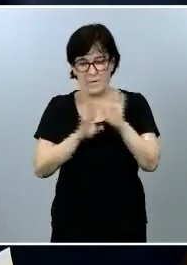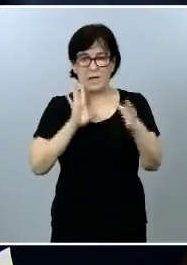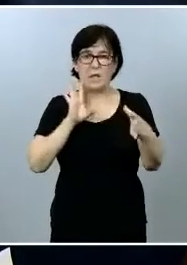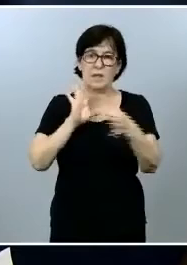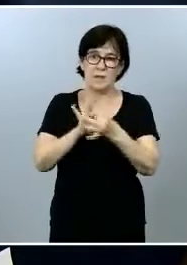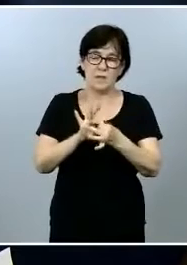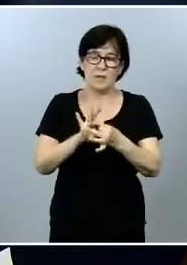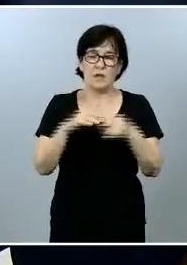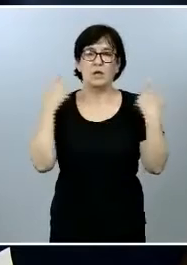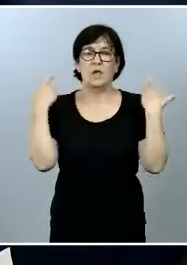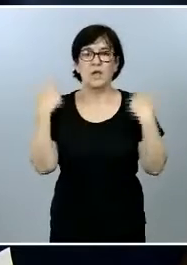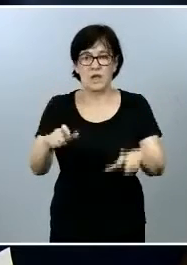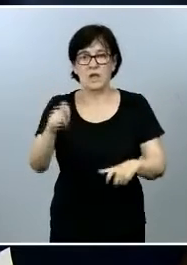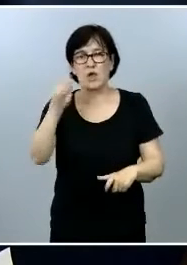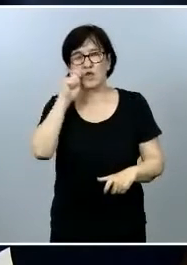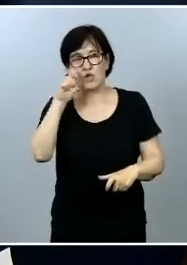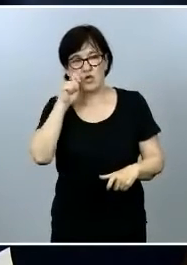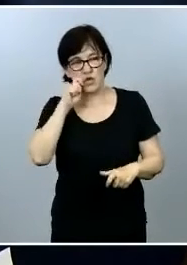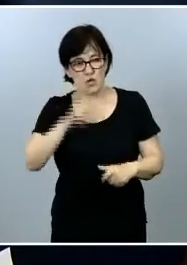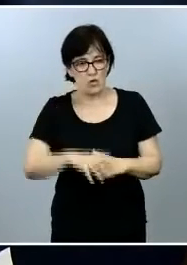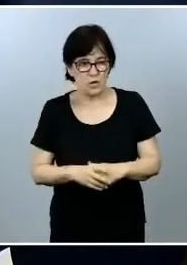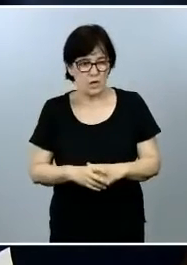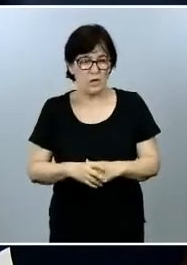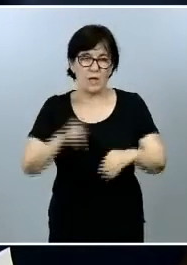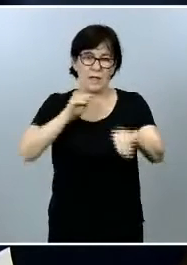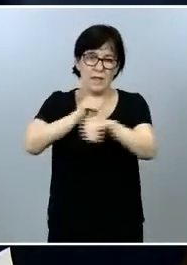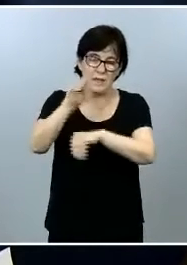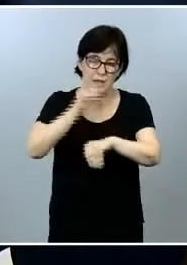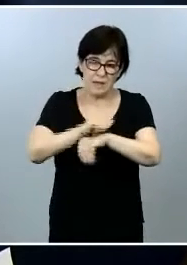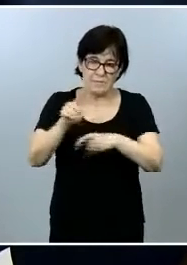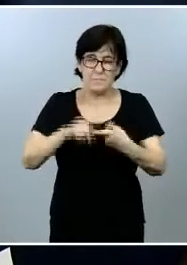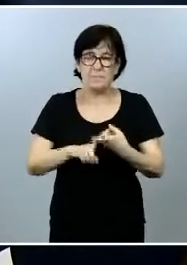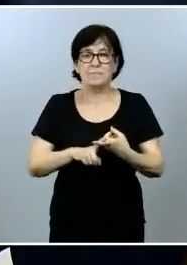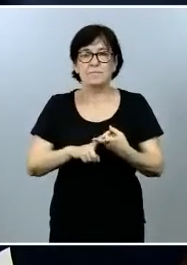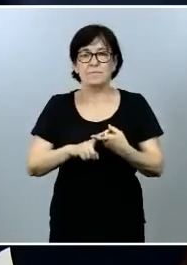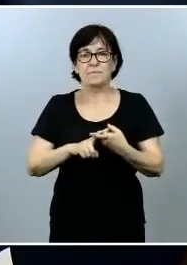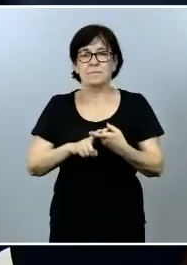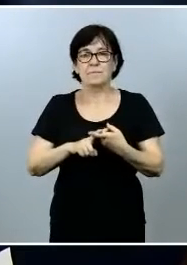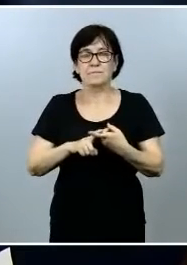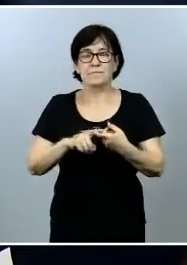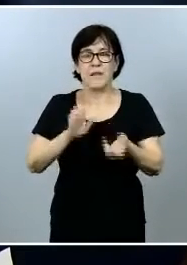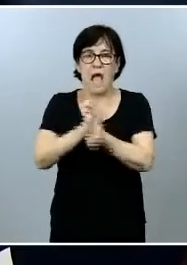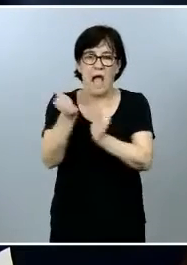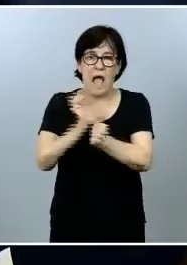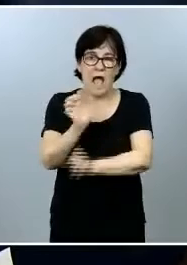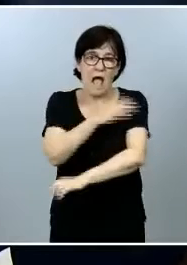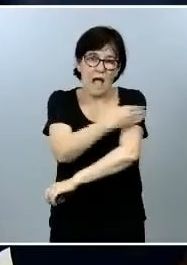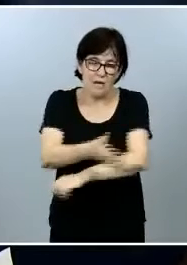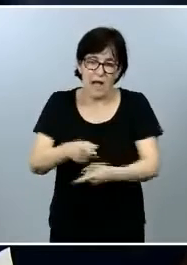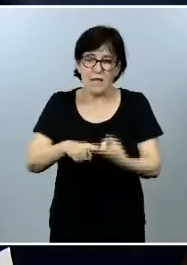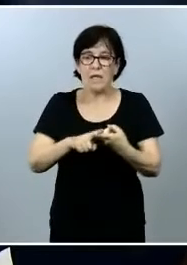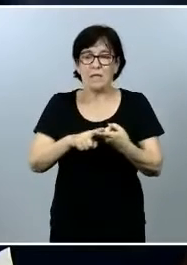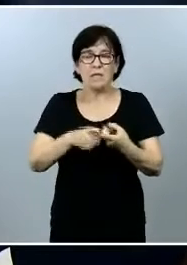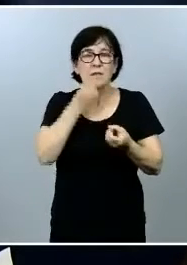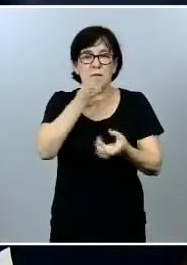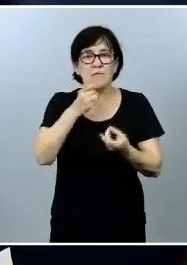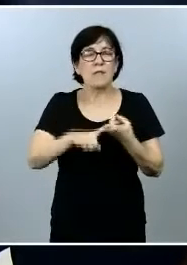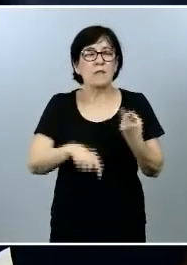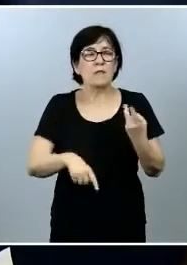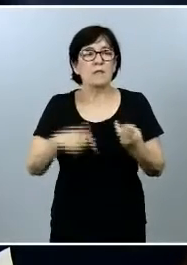sector turístico todas estas ayudas líneas de avales etcétera que se anuncian yo querría saber